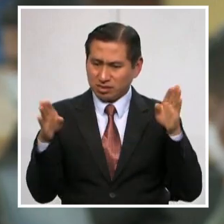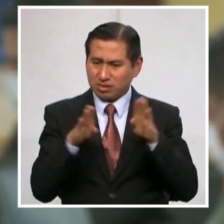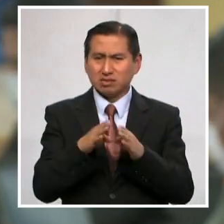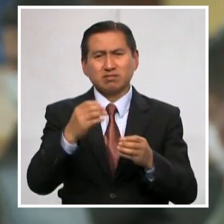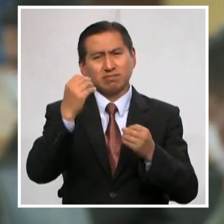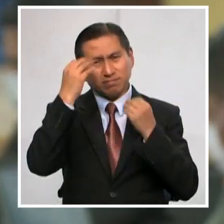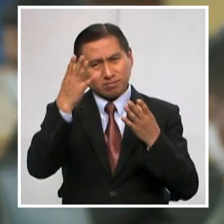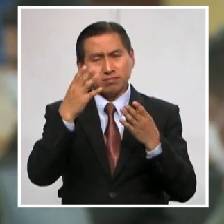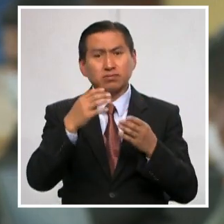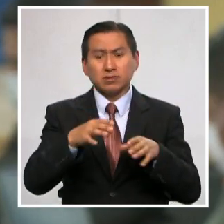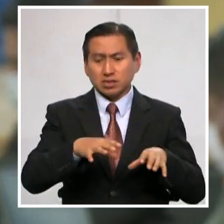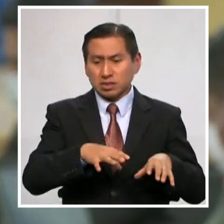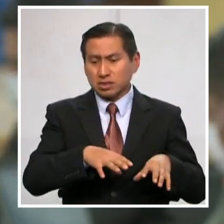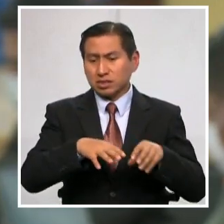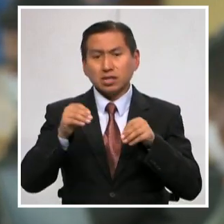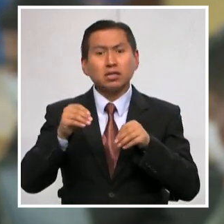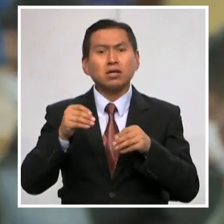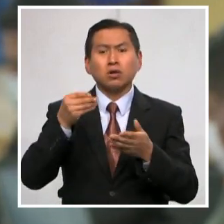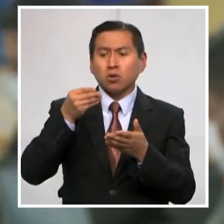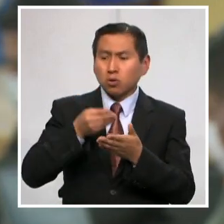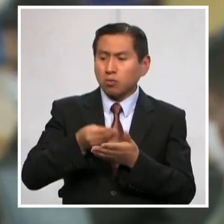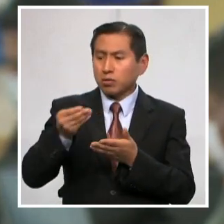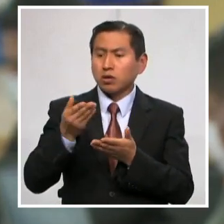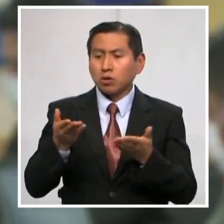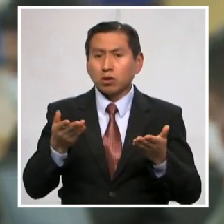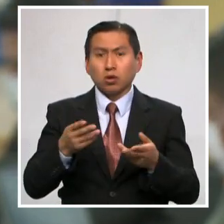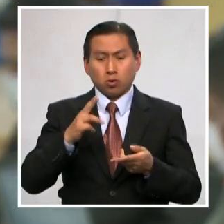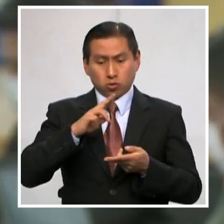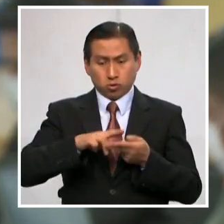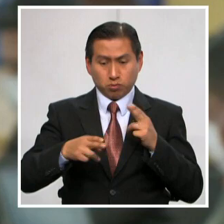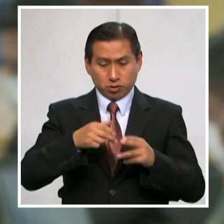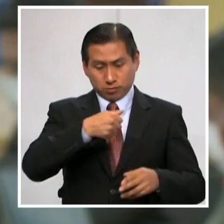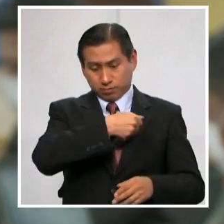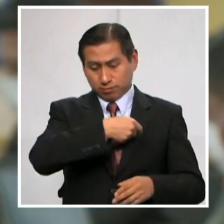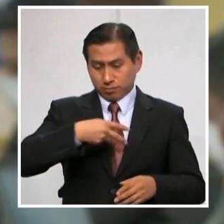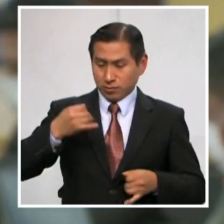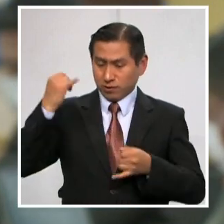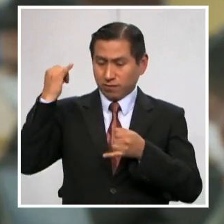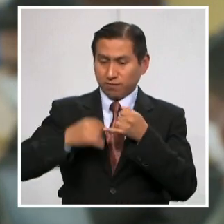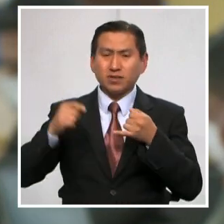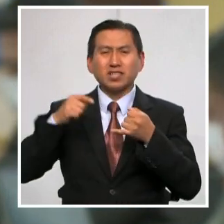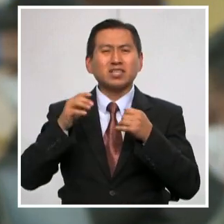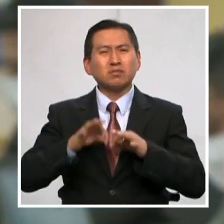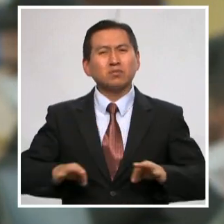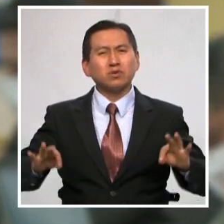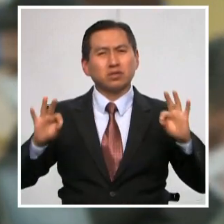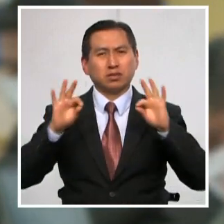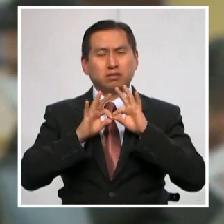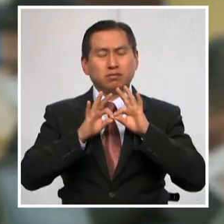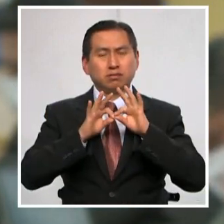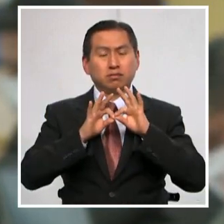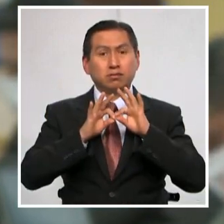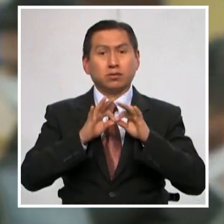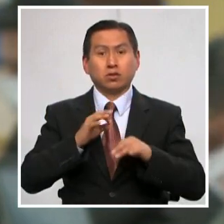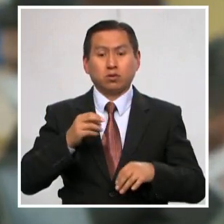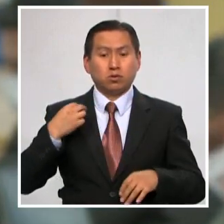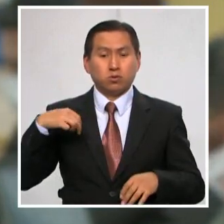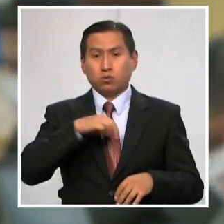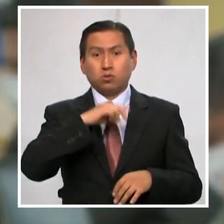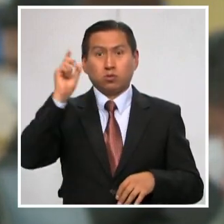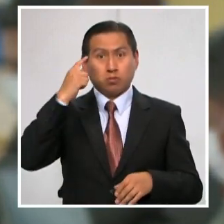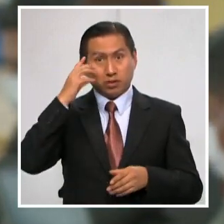que salir solo para abastecerse según el número de carnet de identidad. Y a los que estamos en el gobierno,